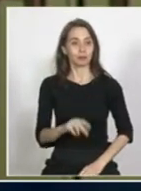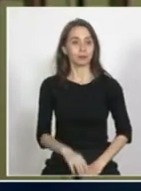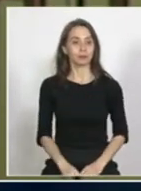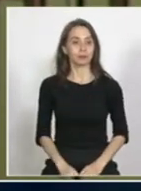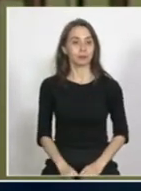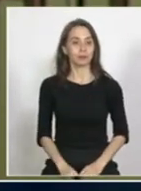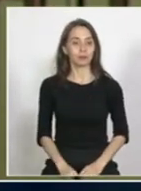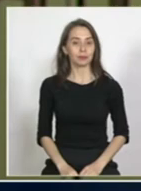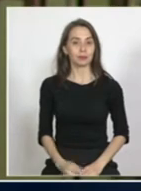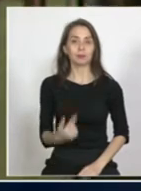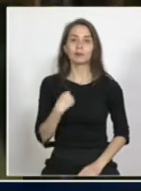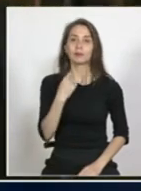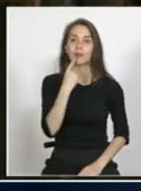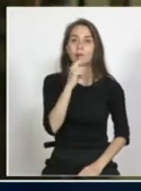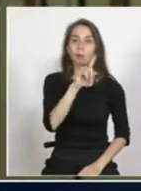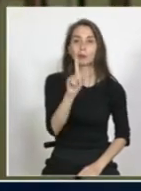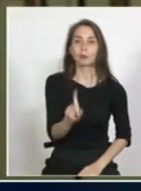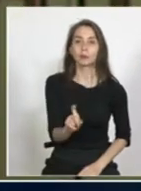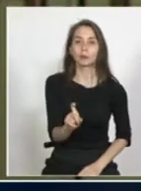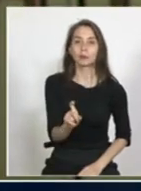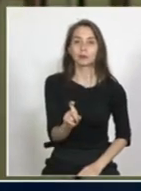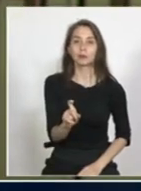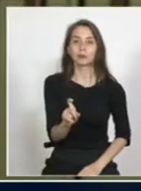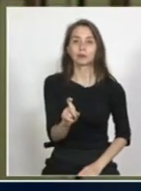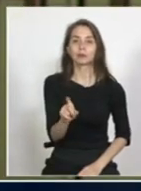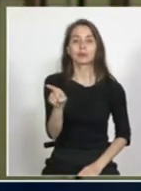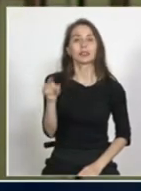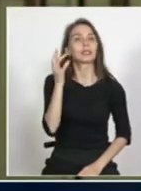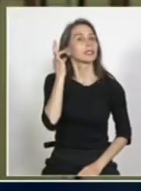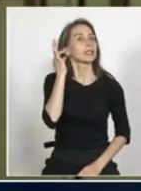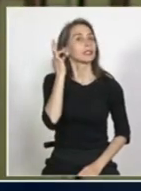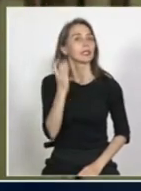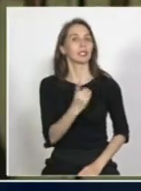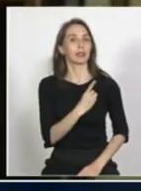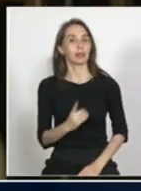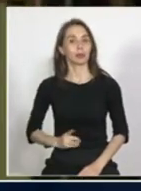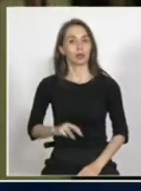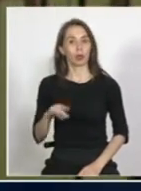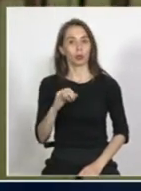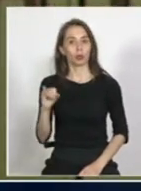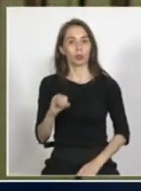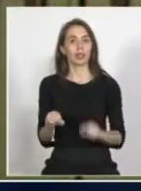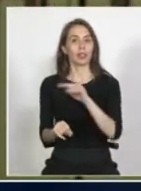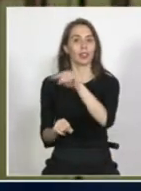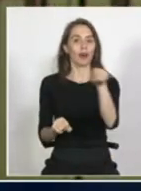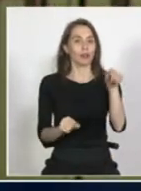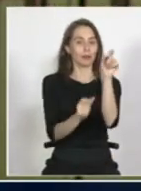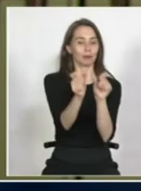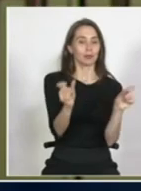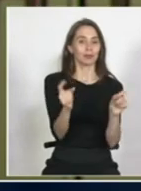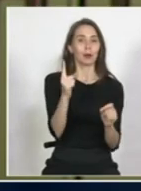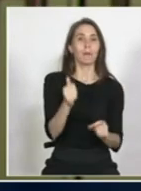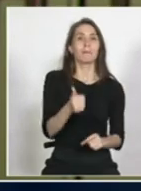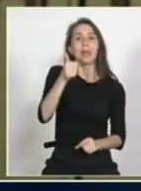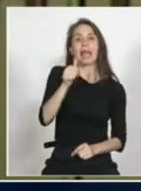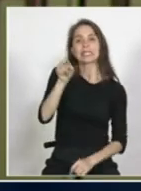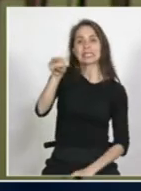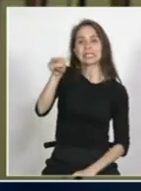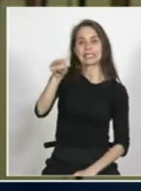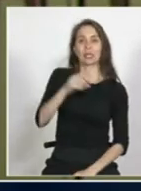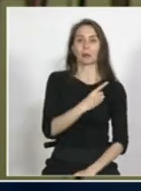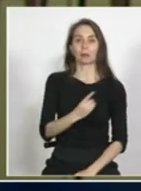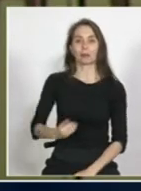y quería preguntar principalmente a la diputada Núñez y también a los demás pero principalmente a la